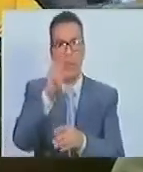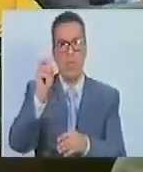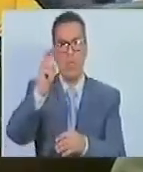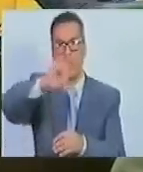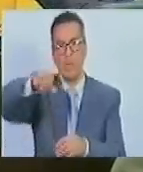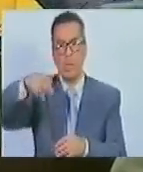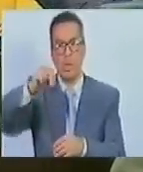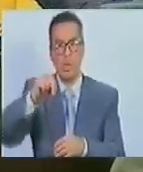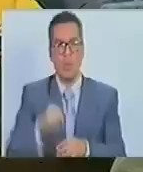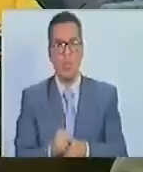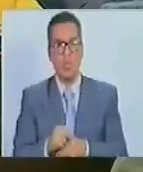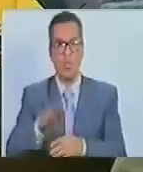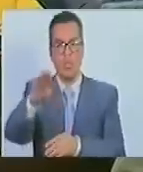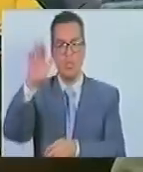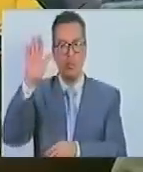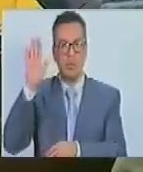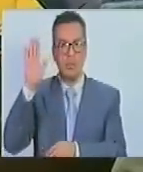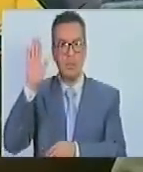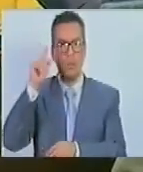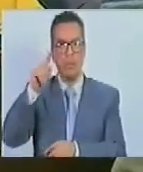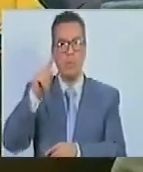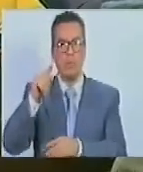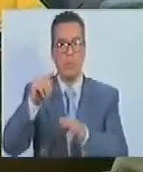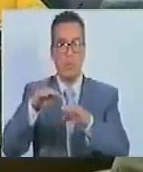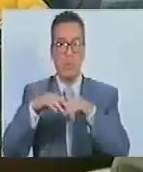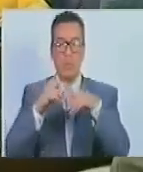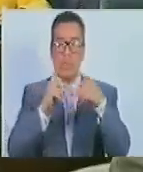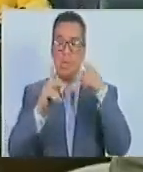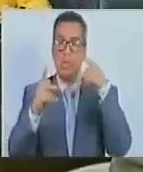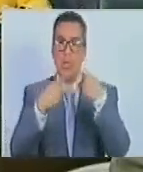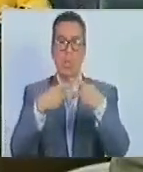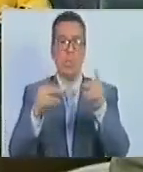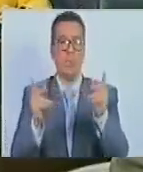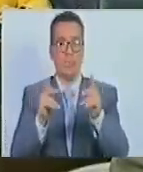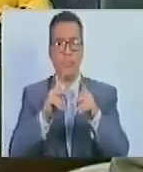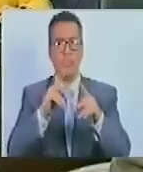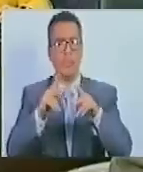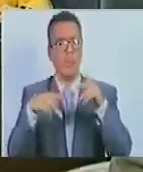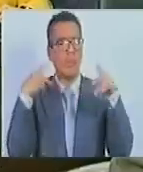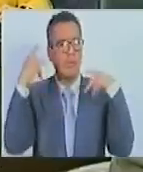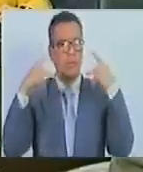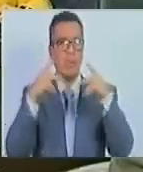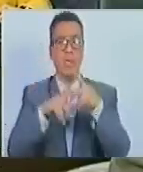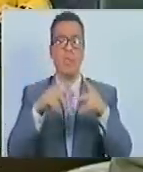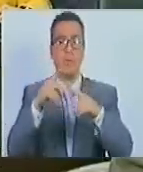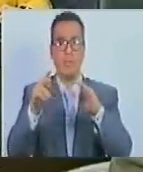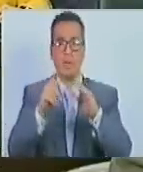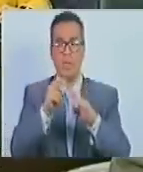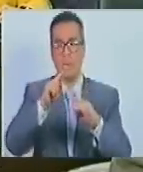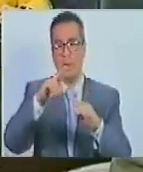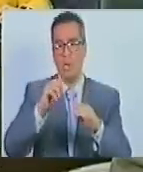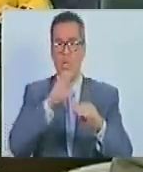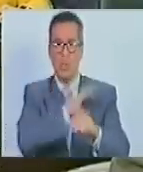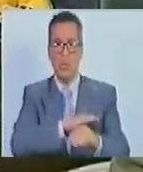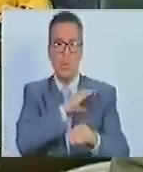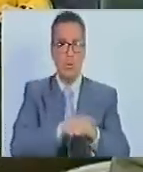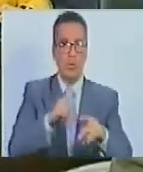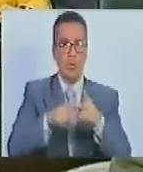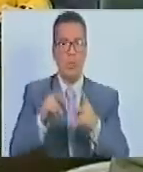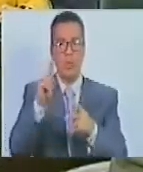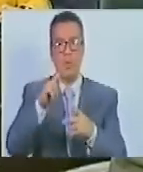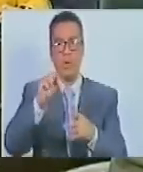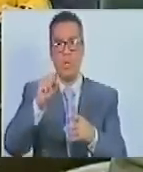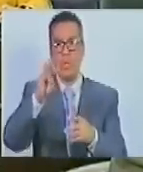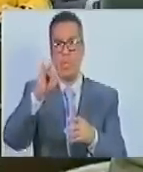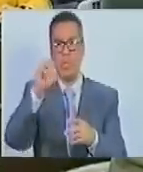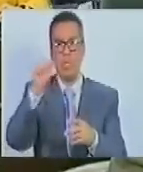junio se juramenta desde el Teatro Teresa Carreño la Comisión Presidencial para la misión Robinson.